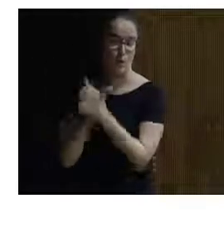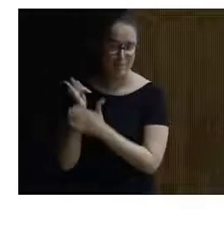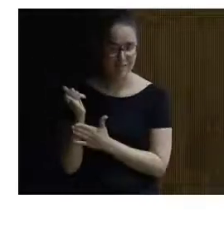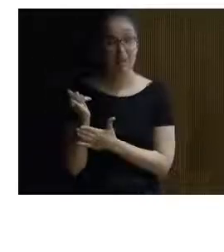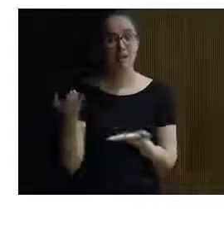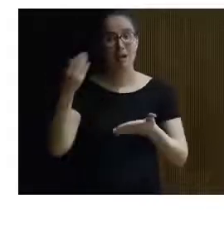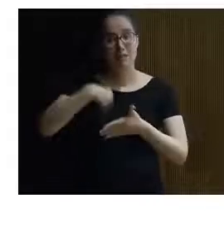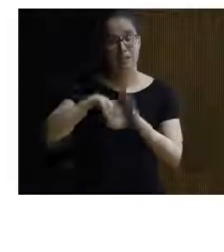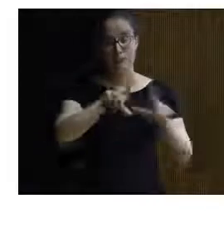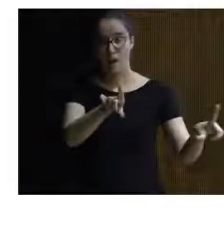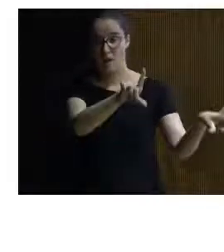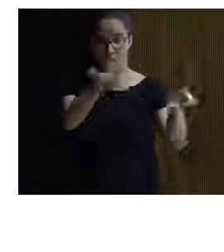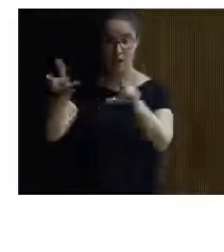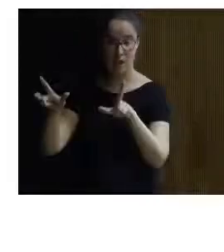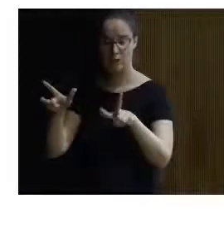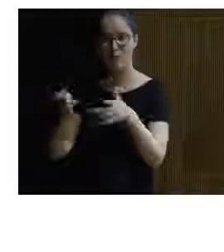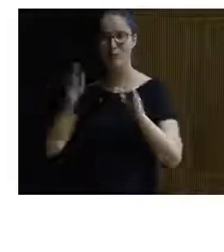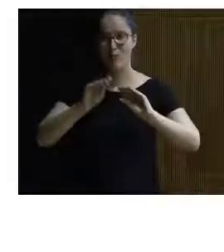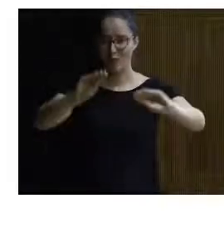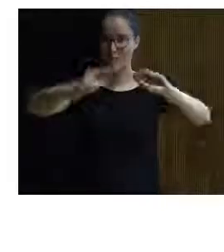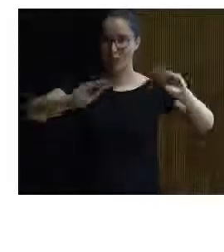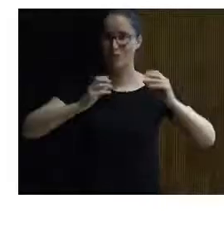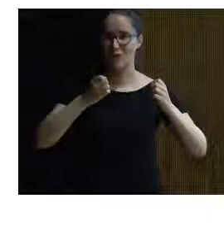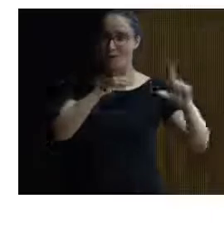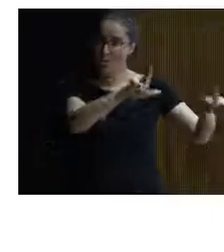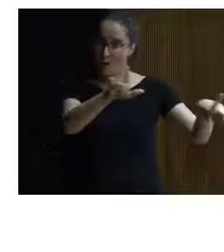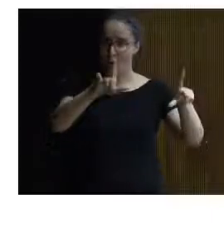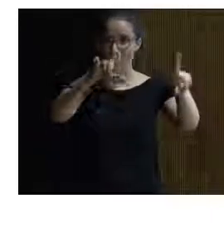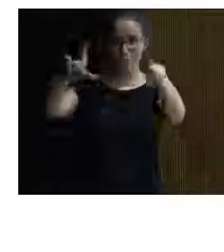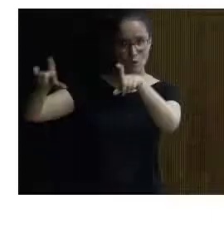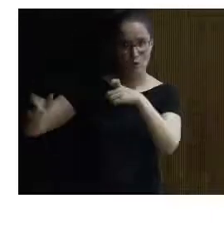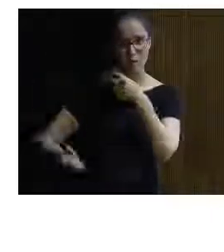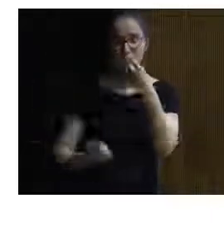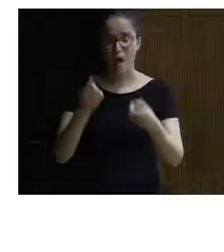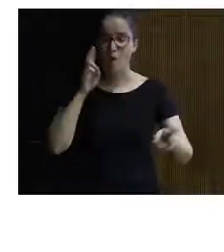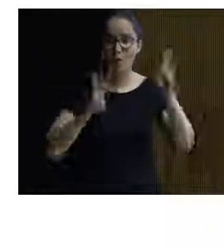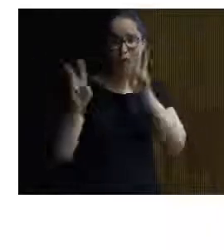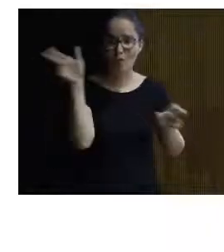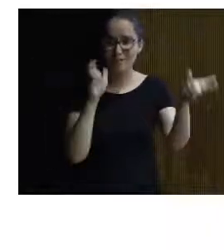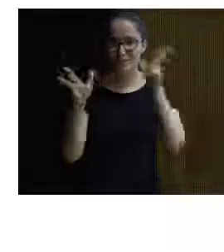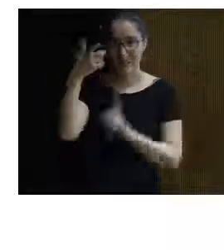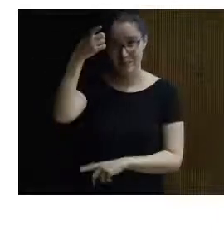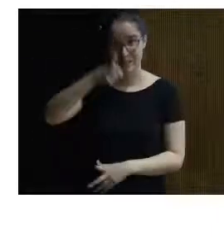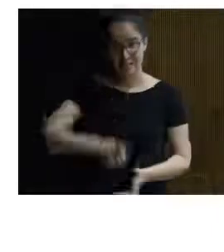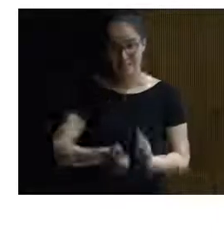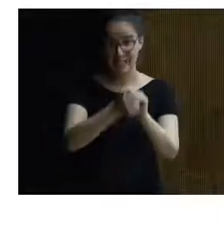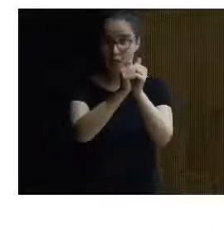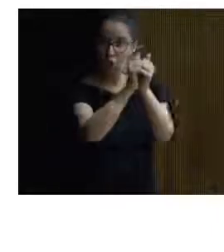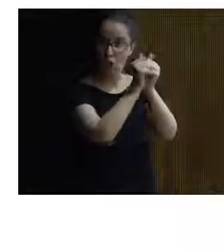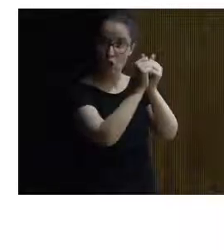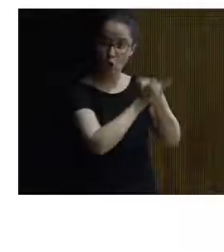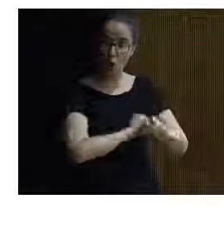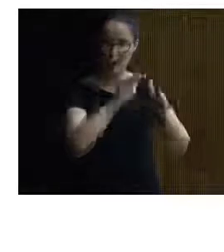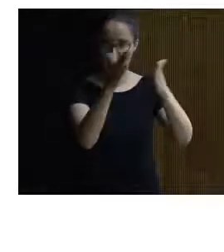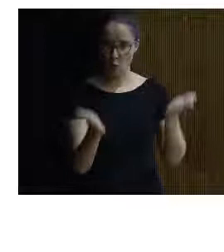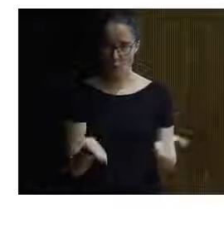dentro de la galería es un espacio muy didáctico en el que hay paneles fotografías audiovisuales y como no réplicas de cuevas